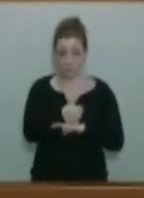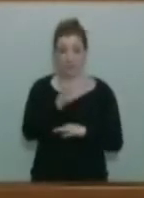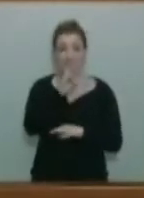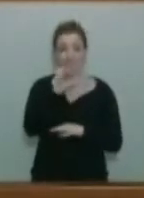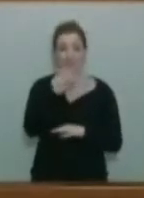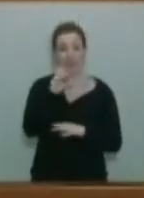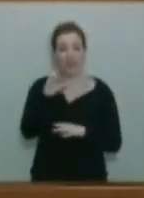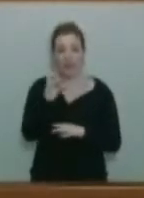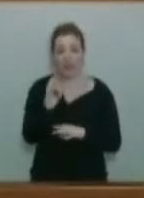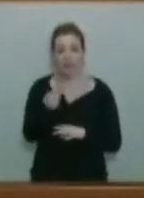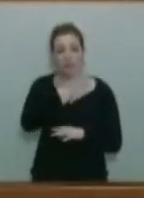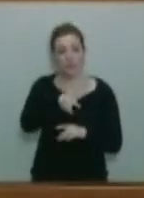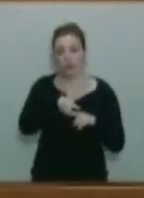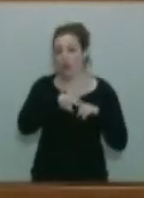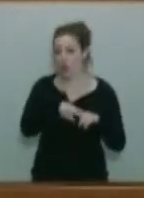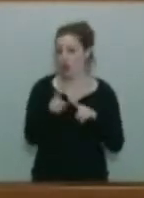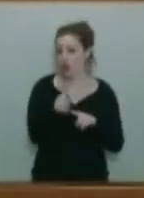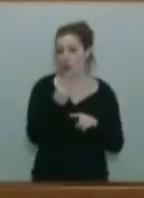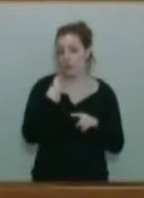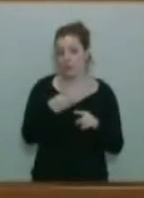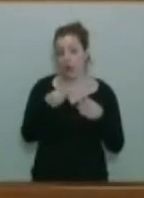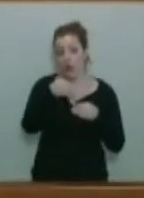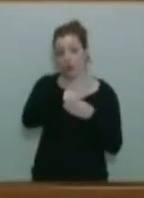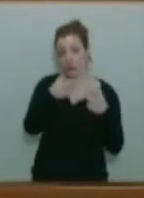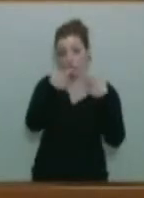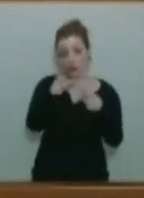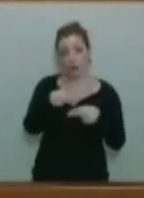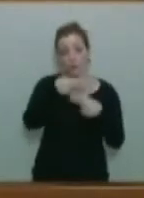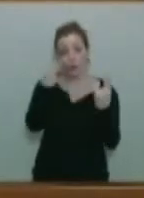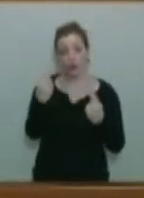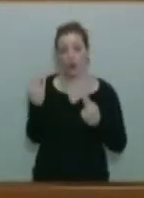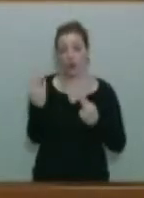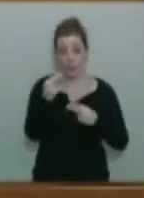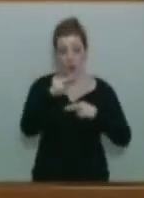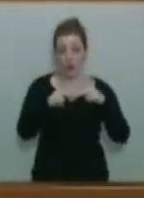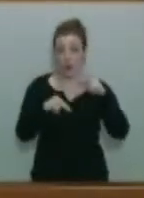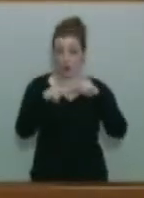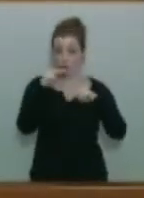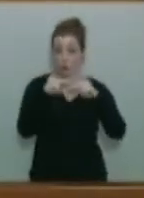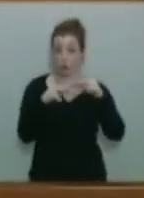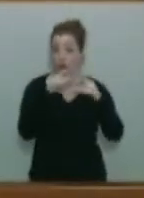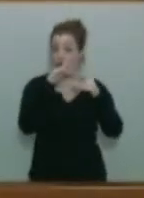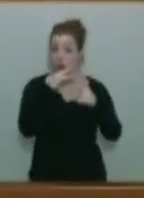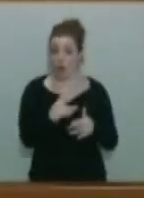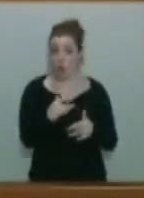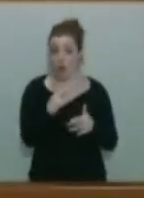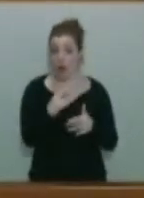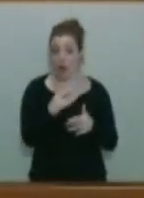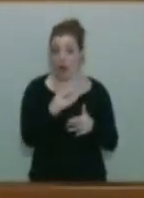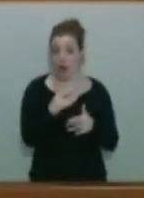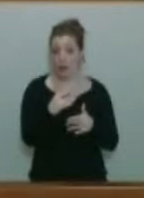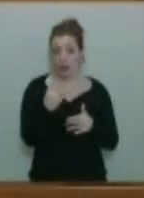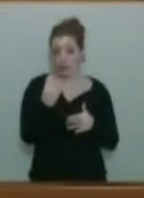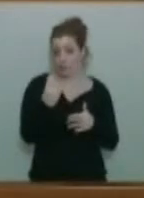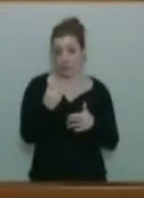en fin, no compartimos que dentro del ámbito del sector público tendrá que mantenerse una constructora que, en este momento, creemos que no cumple ninguna